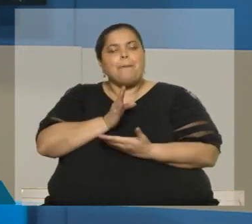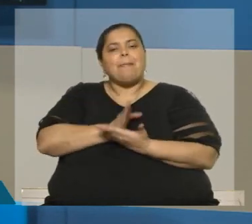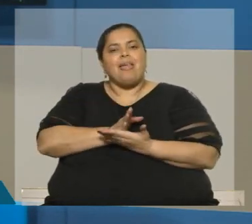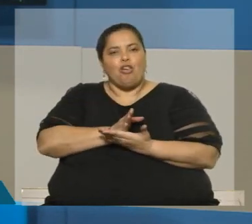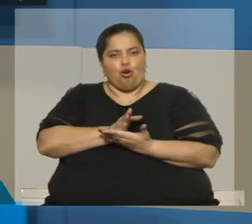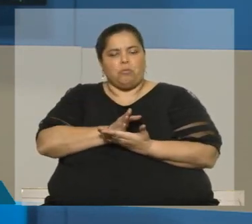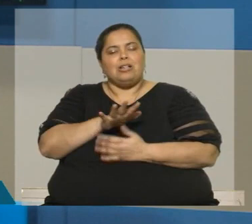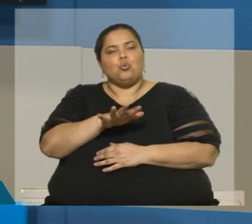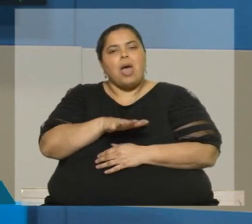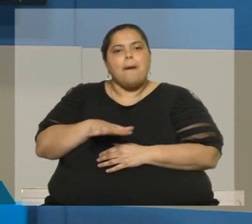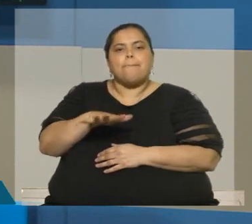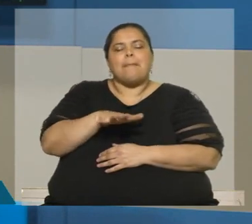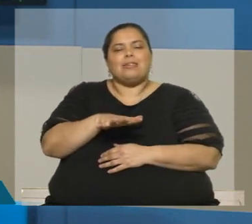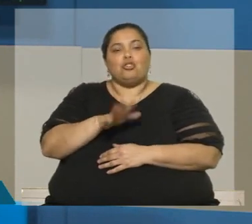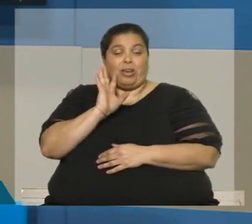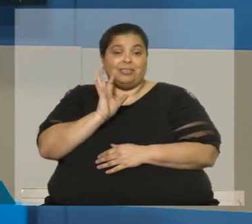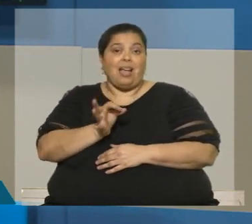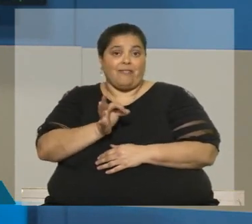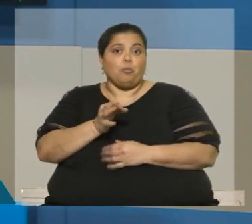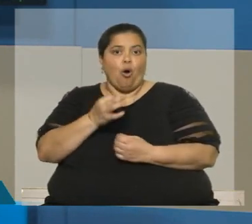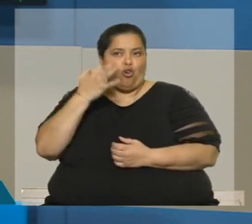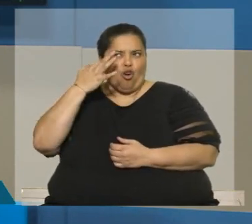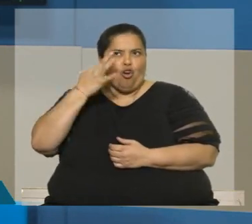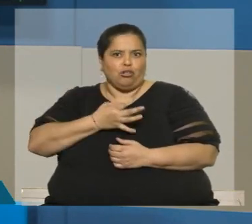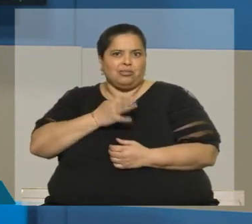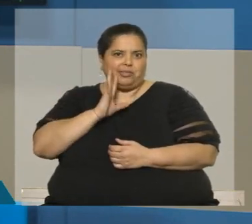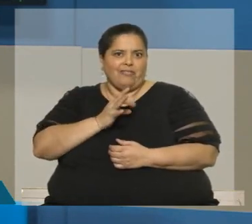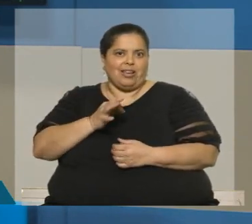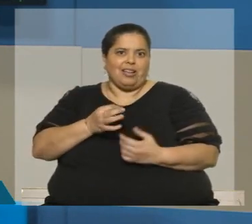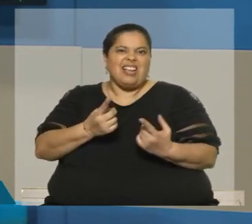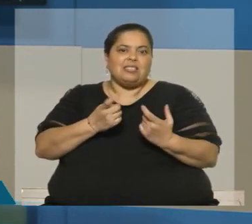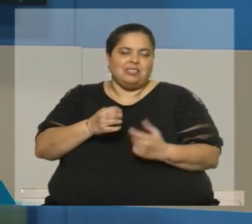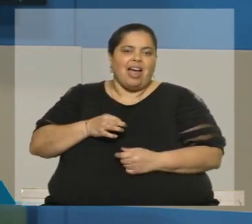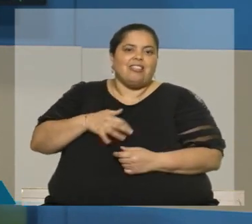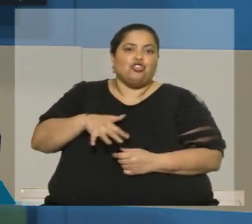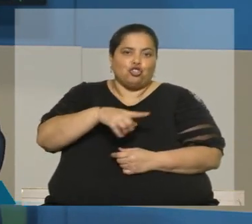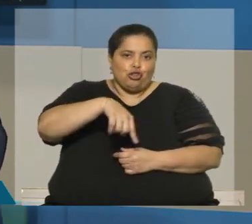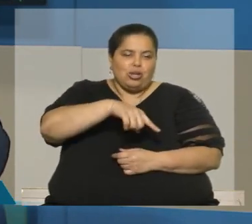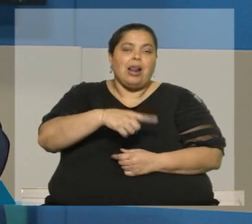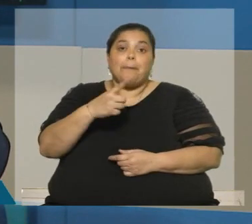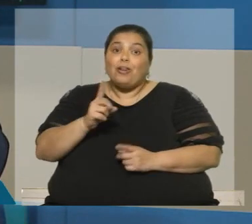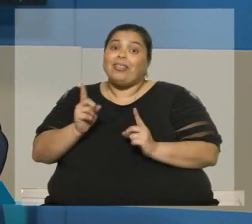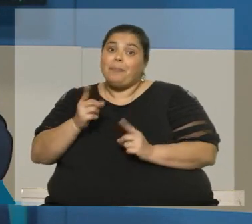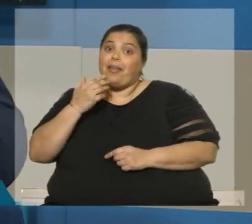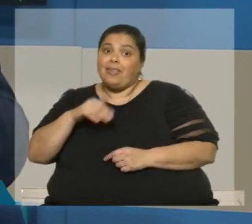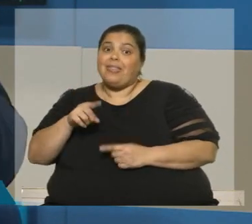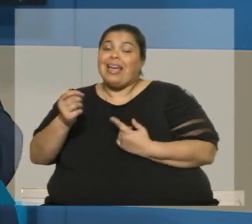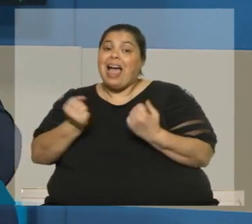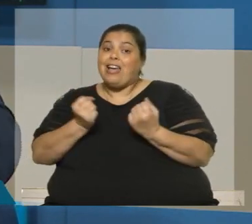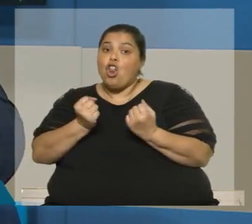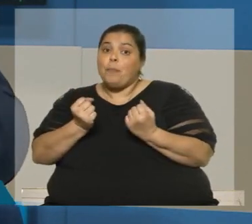que tiene una conciencia social importante, pero que entiende que la economía y el mercado tiene que